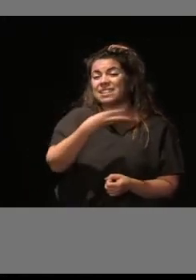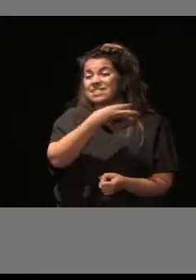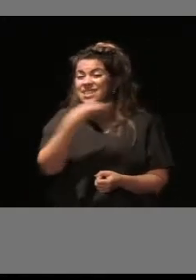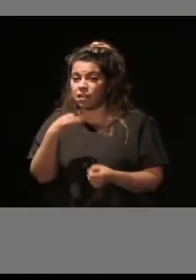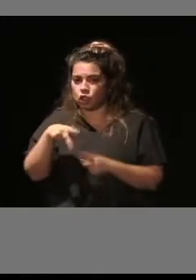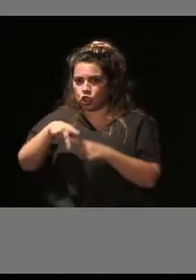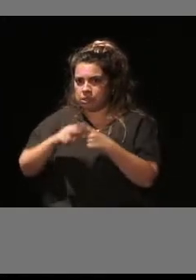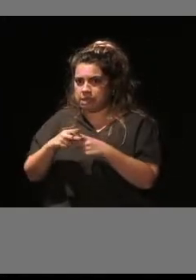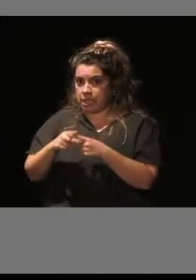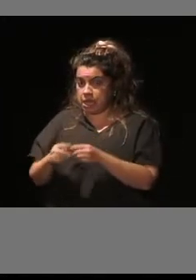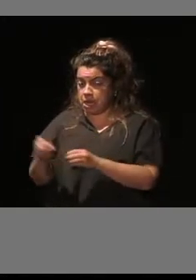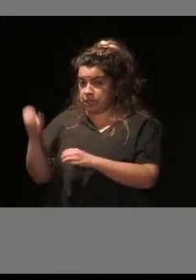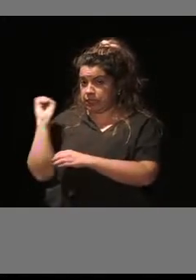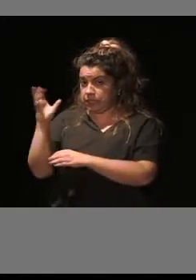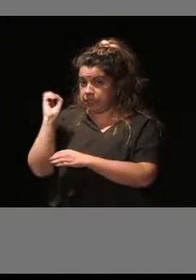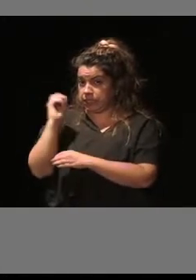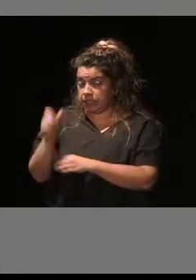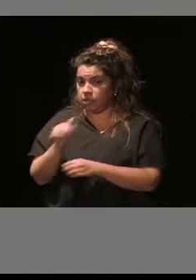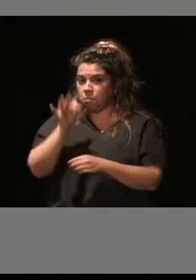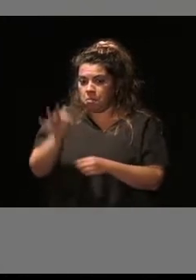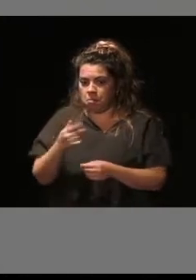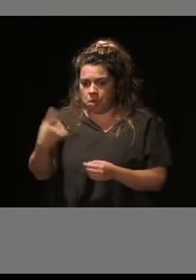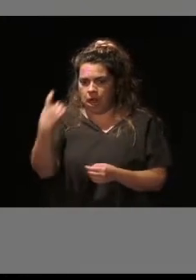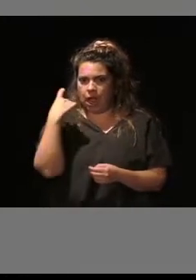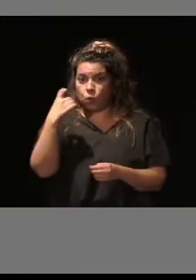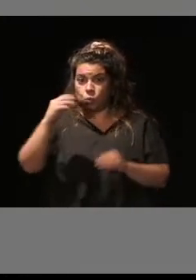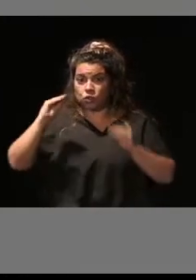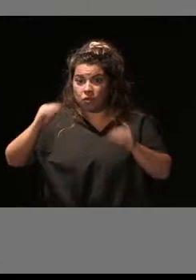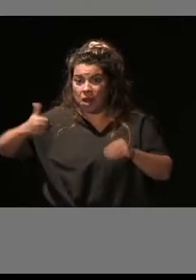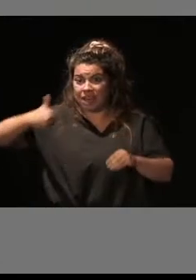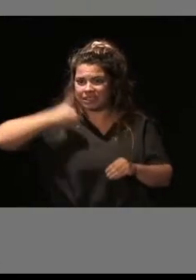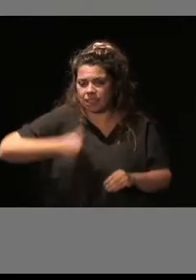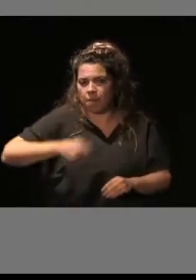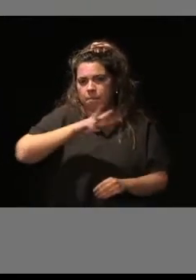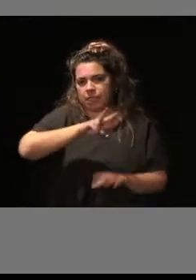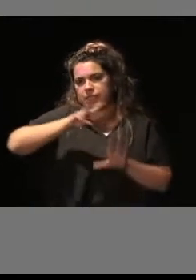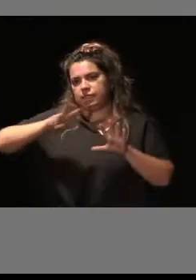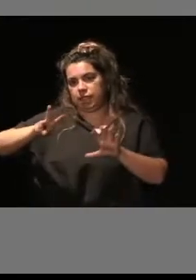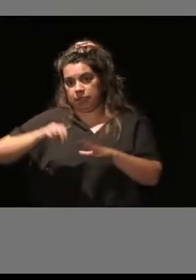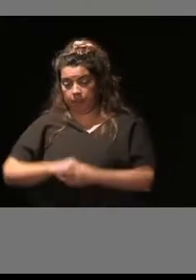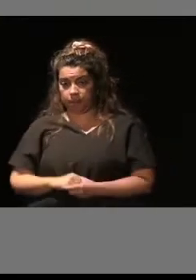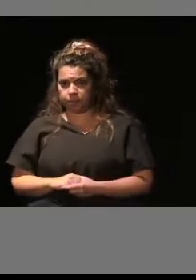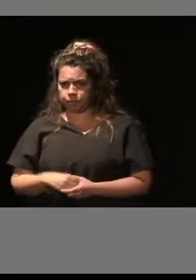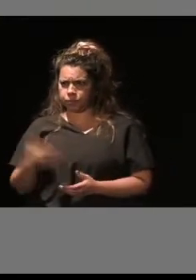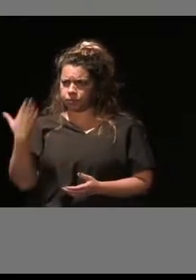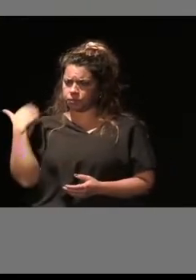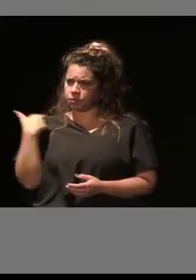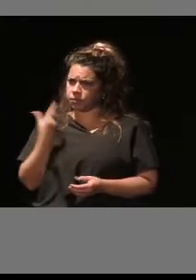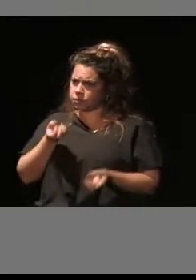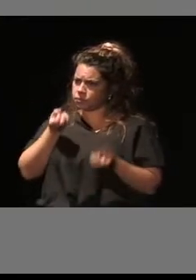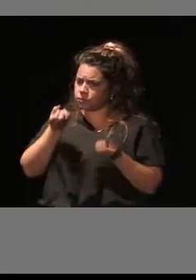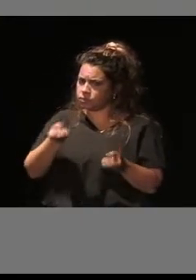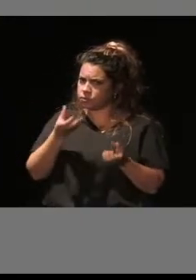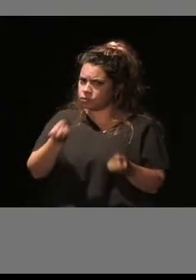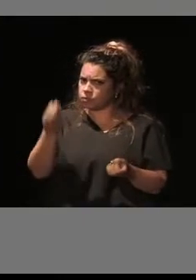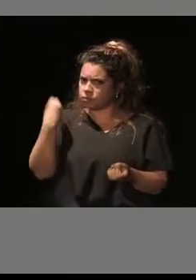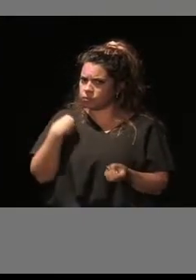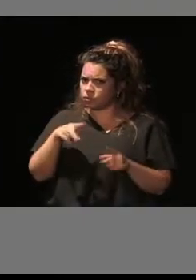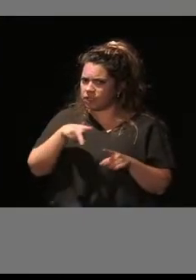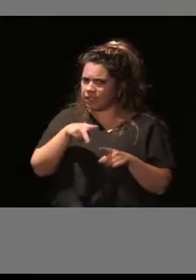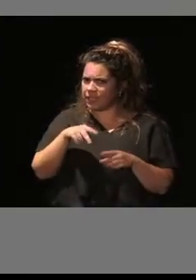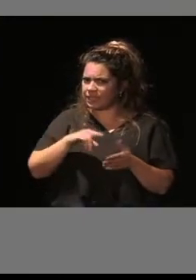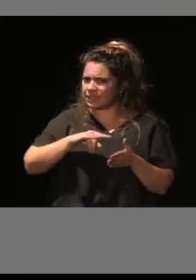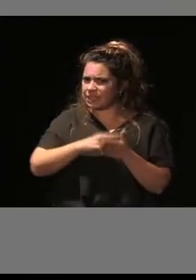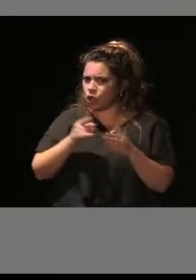hemos formado hasta 27 alumnos. He dicho anteriormente que las nuevas tecnologías, pues bueno, tienen